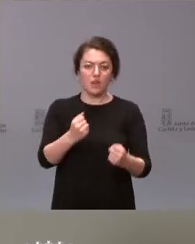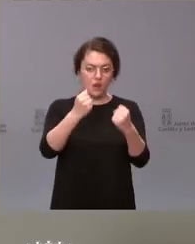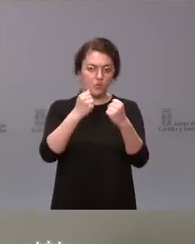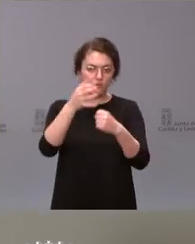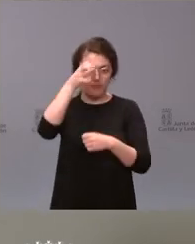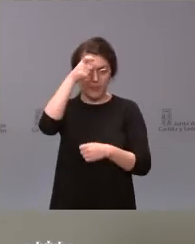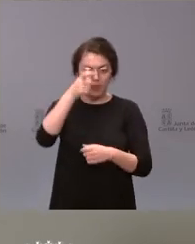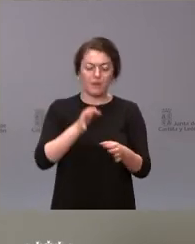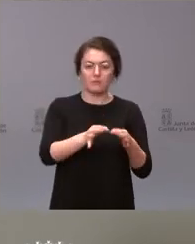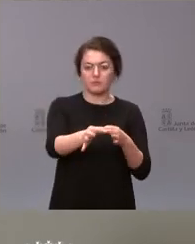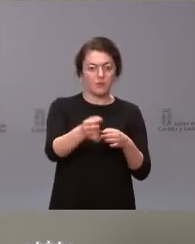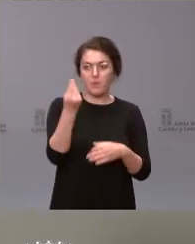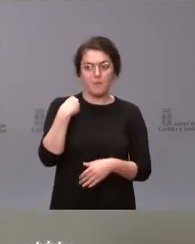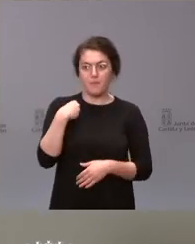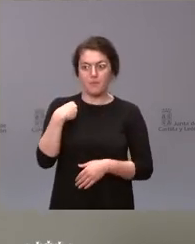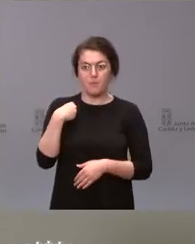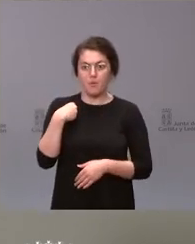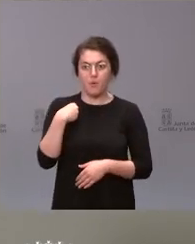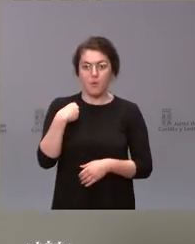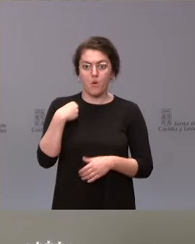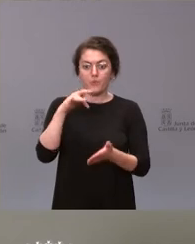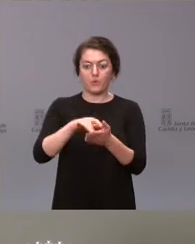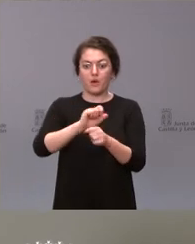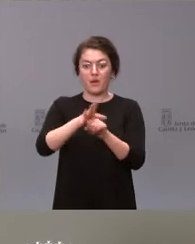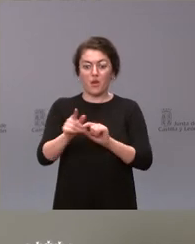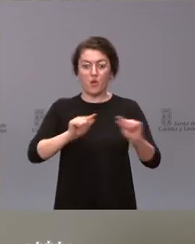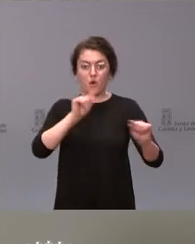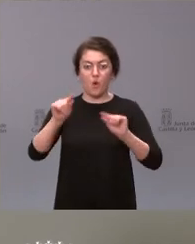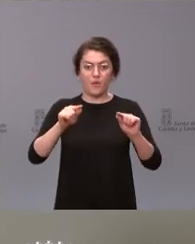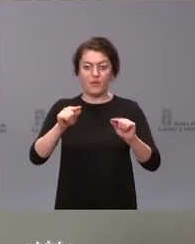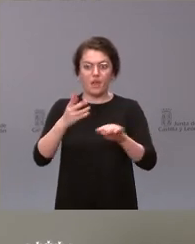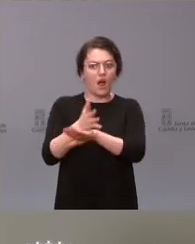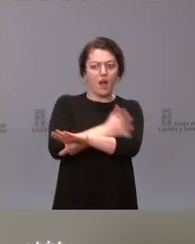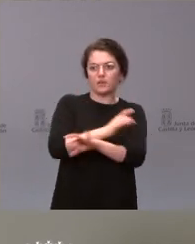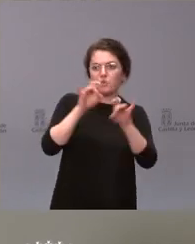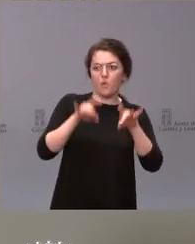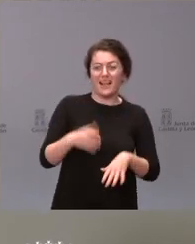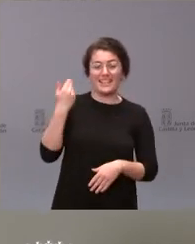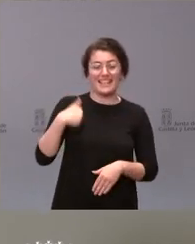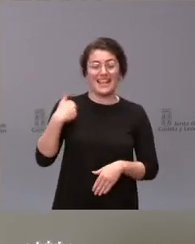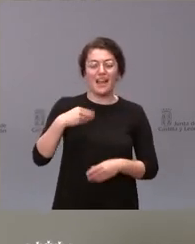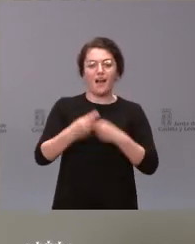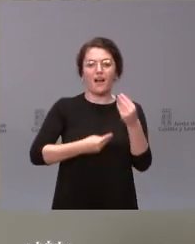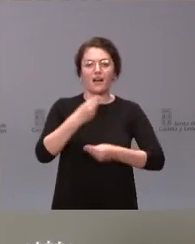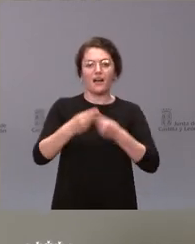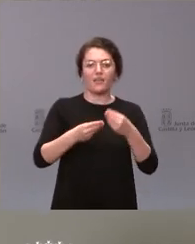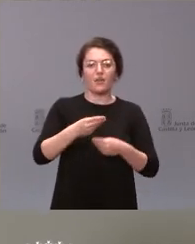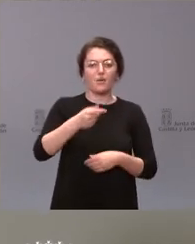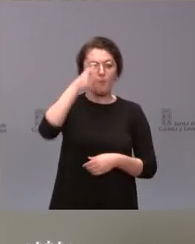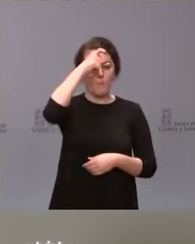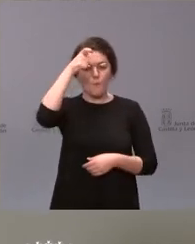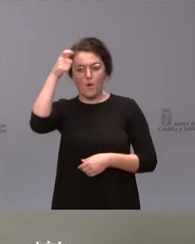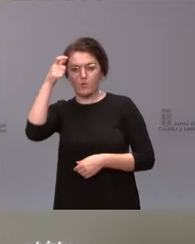en la medida que también teníamos antes de la pandemia. Y esto lo hemos hecho ya en bastantes localidades y en aquellas que no haya sido posible realizar,